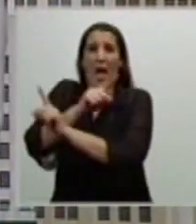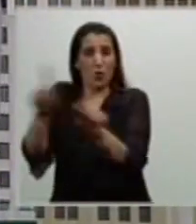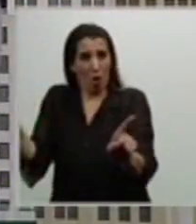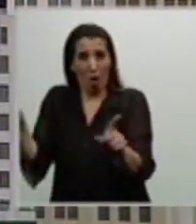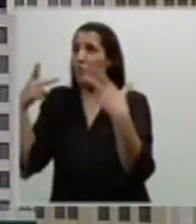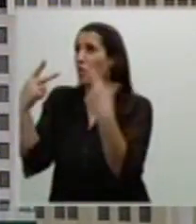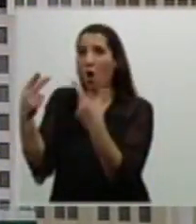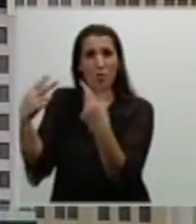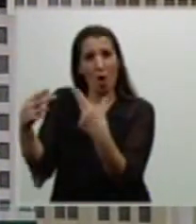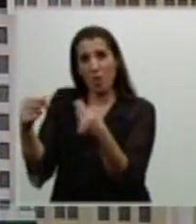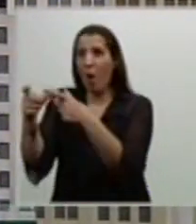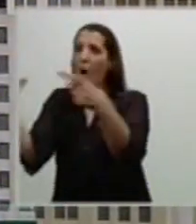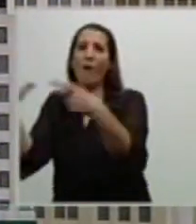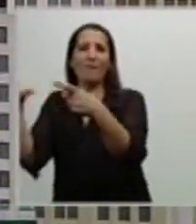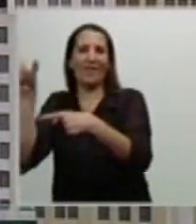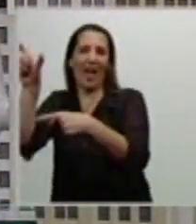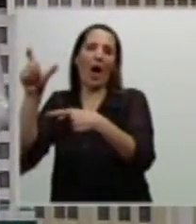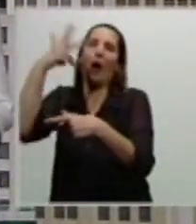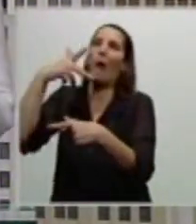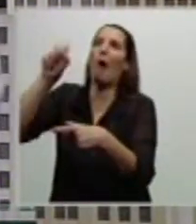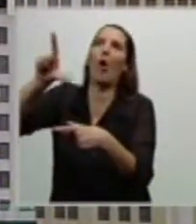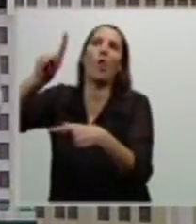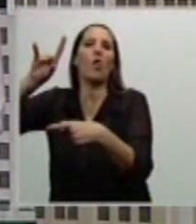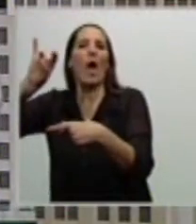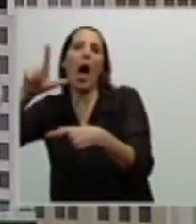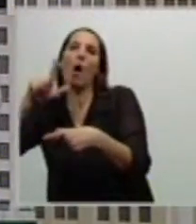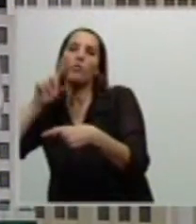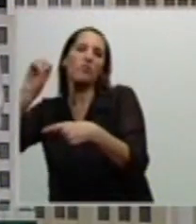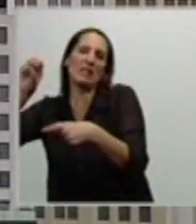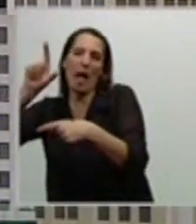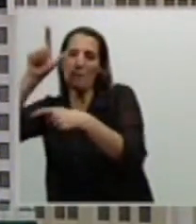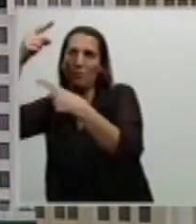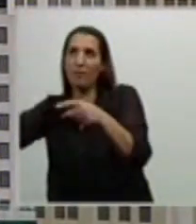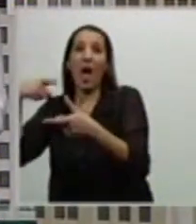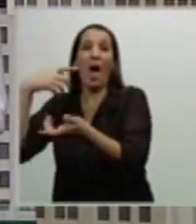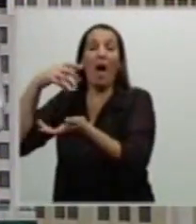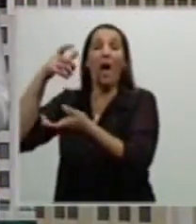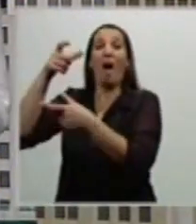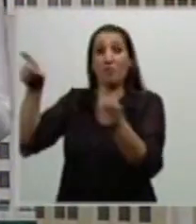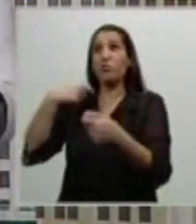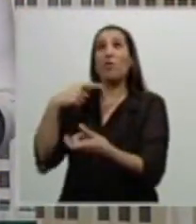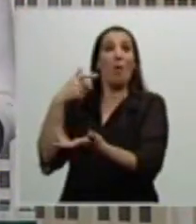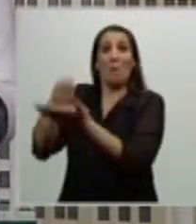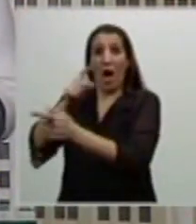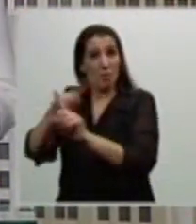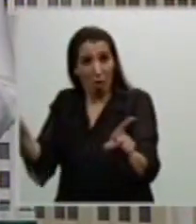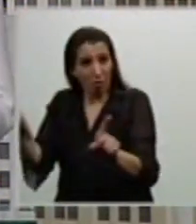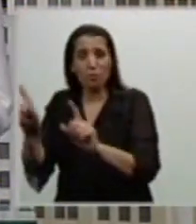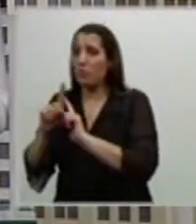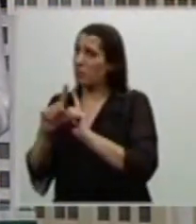o a los hold-out, como lo llaman, o como quieran llamarlos. Les ofrecimos entrar al canje en las mismas condiciones. Pues no,